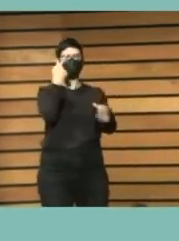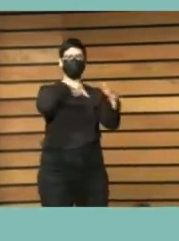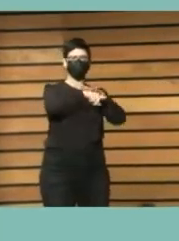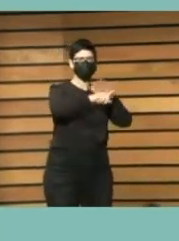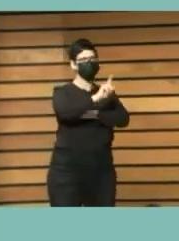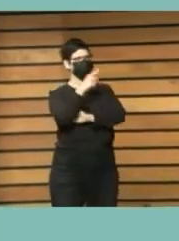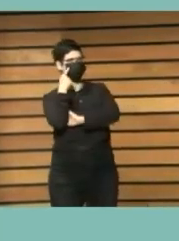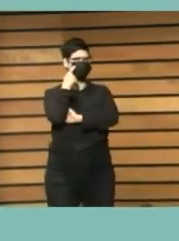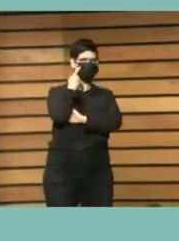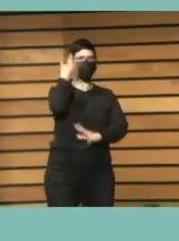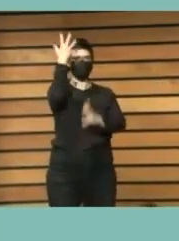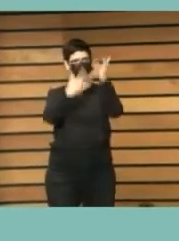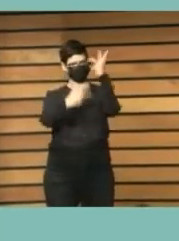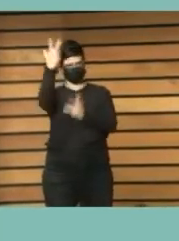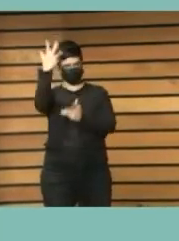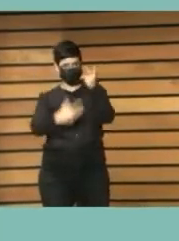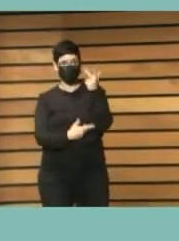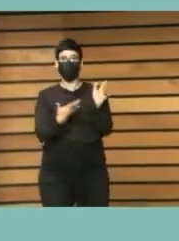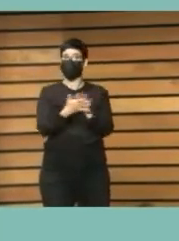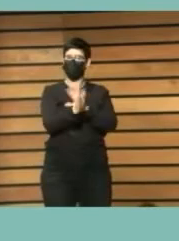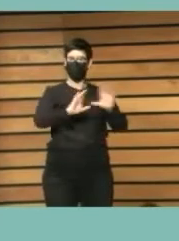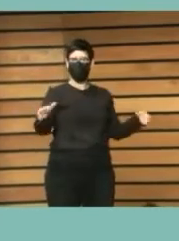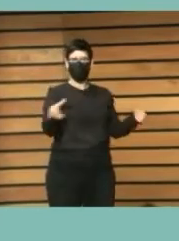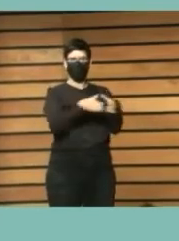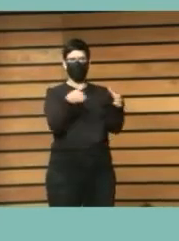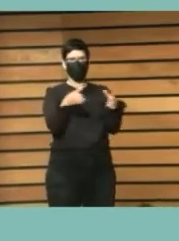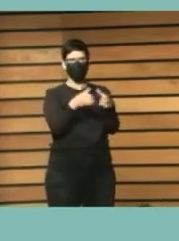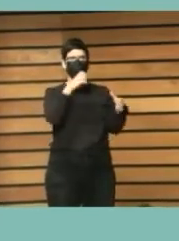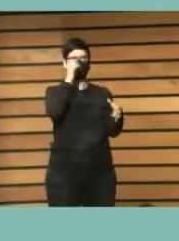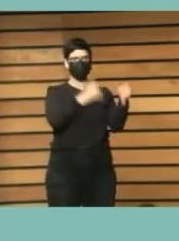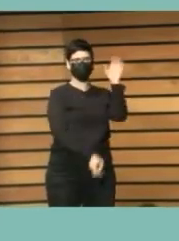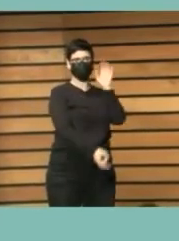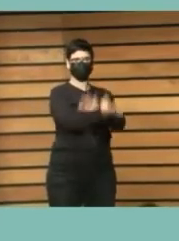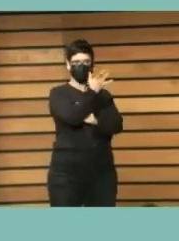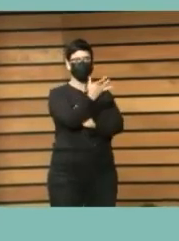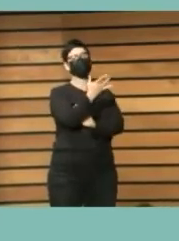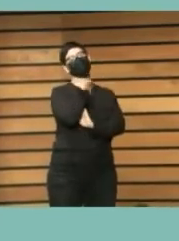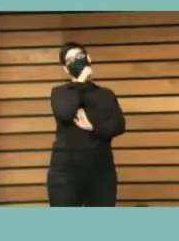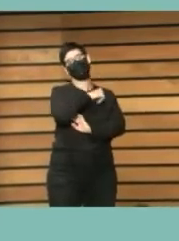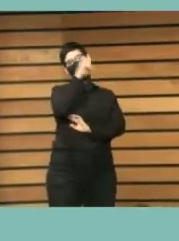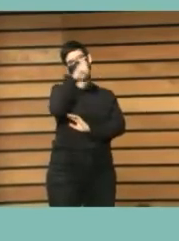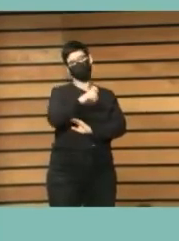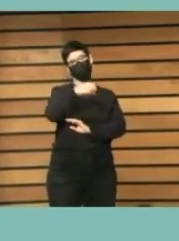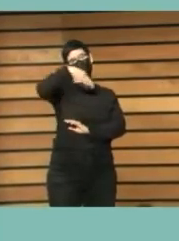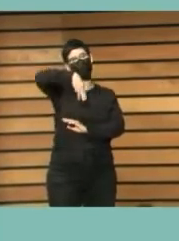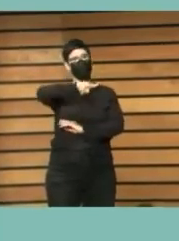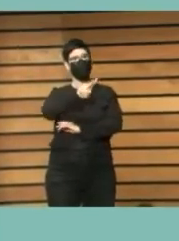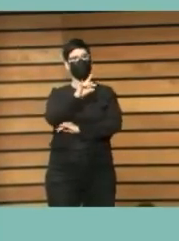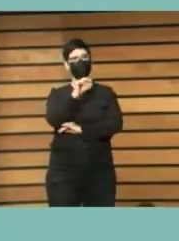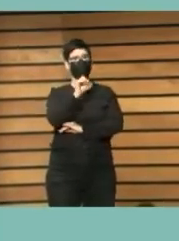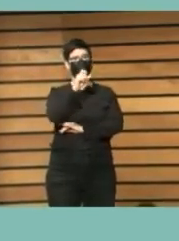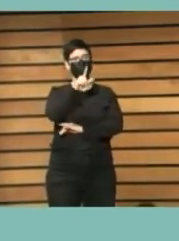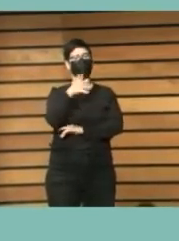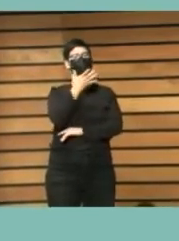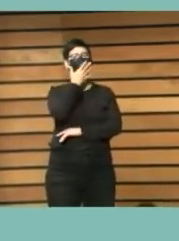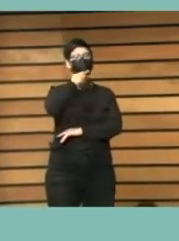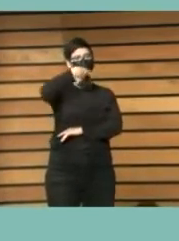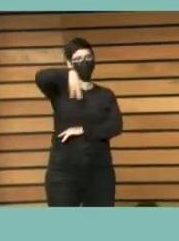esta peculiaridad de este grupo tan peculiar de fundadores de Musol allá en 1998